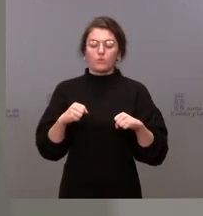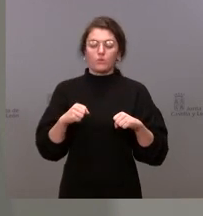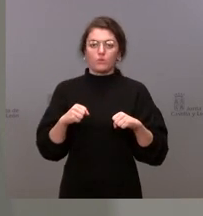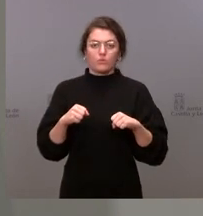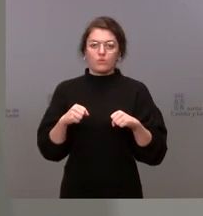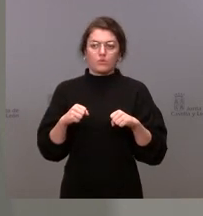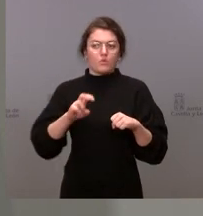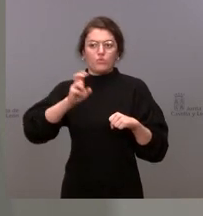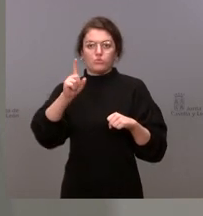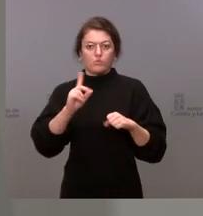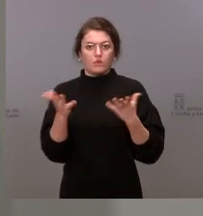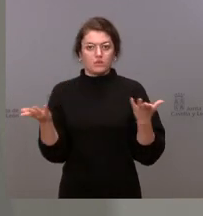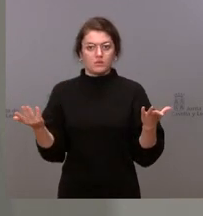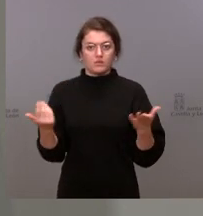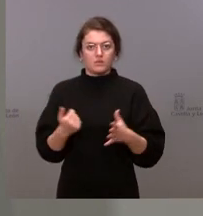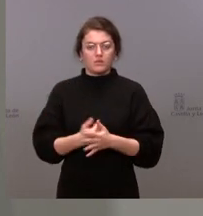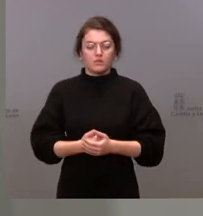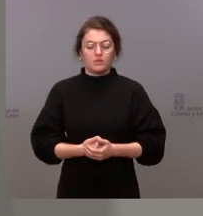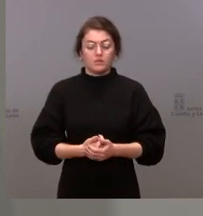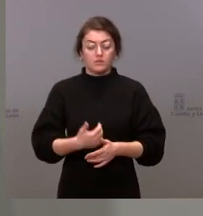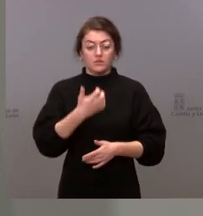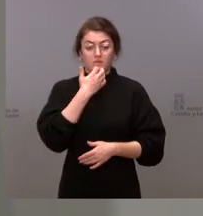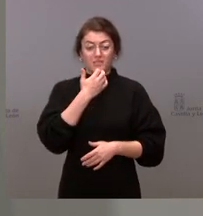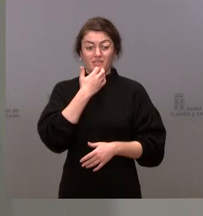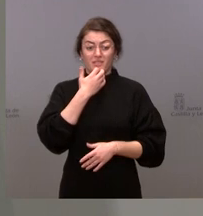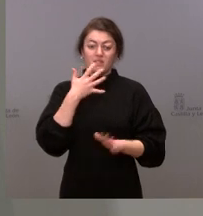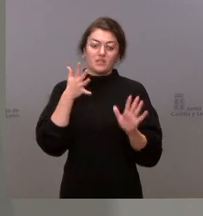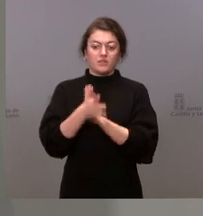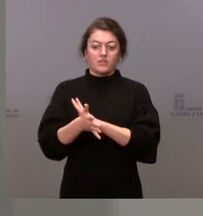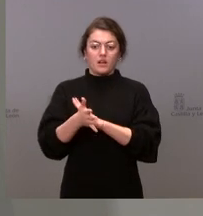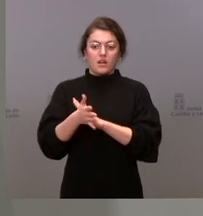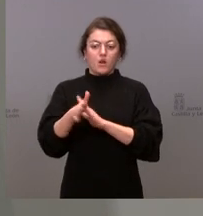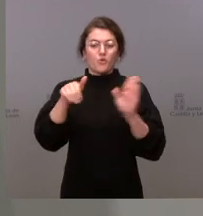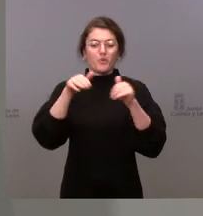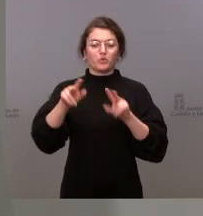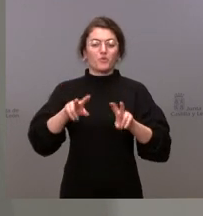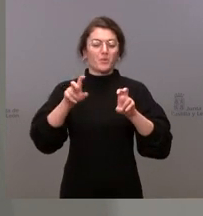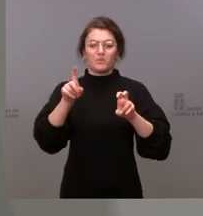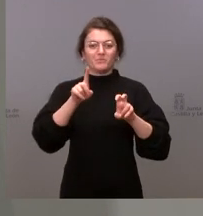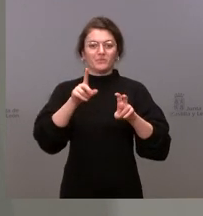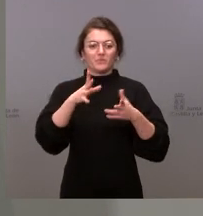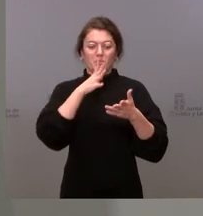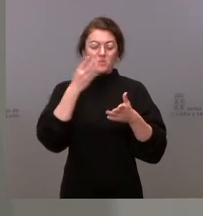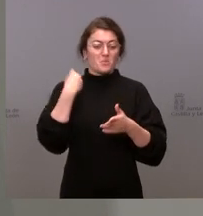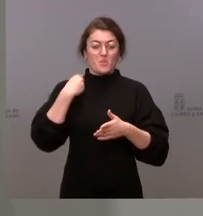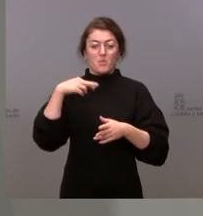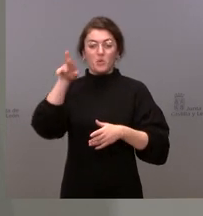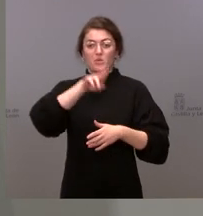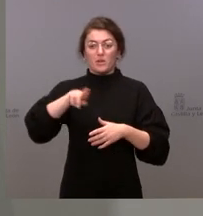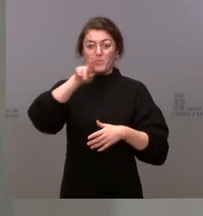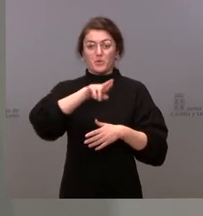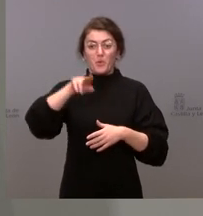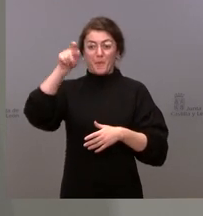otra cosa. Y sobre si esto supone o no una convocatoria, yo solo me voy a remitir a las palabras del presidente por